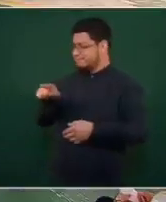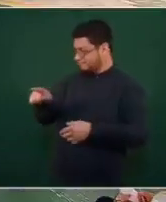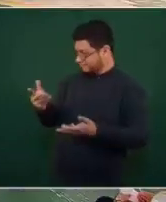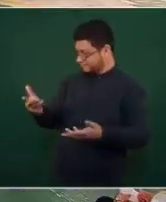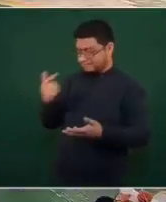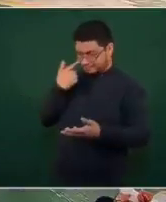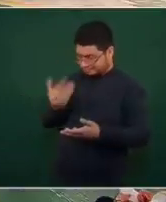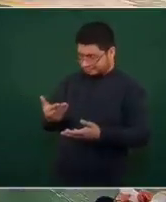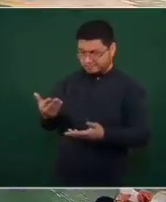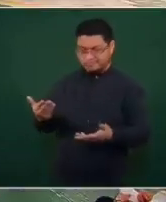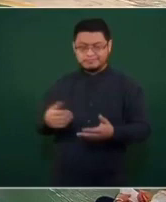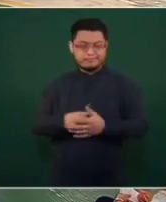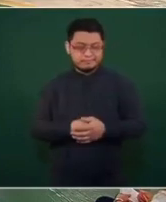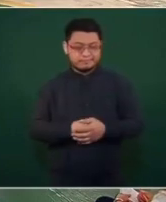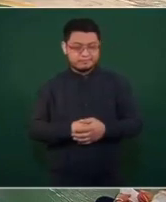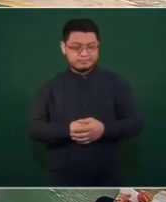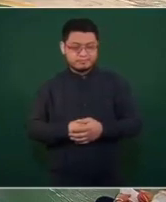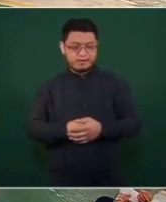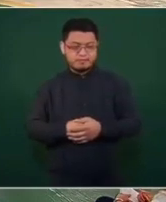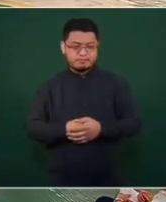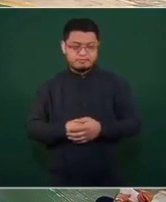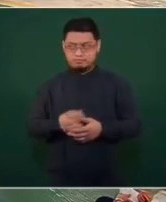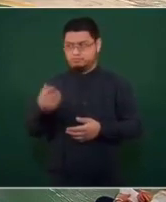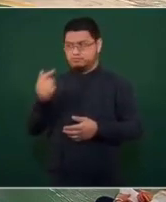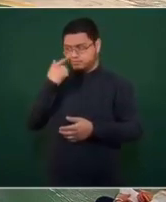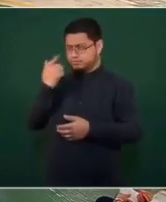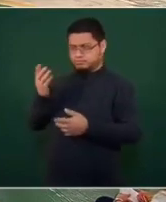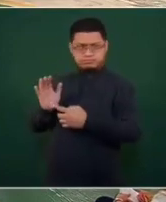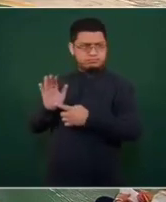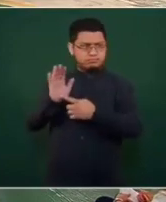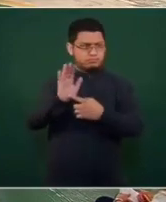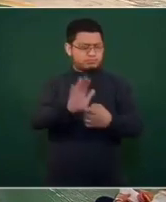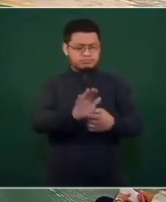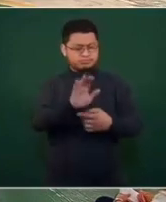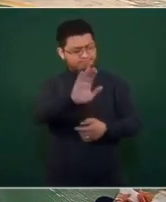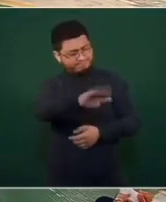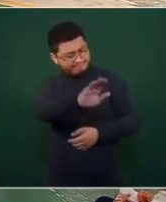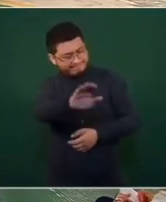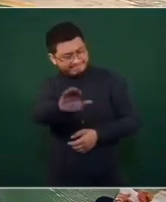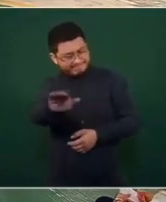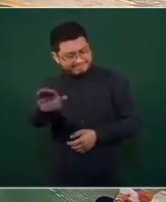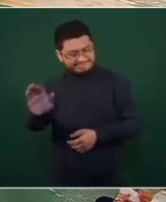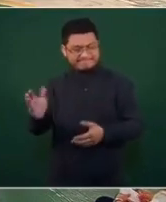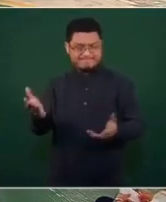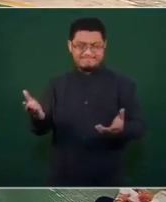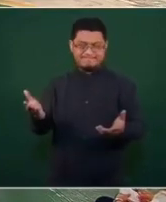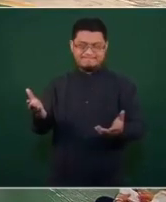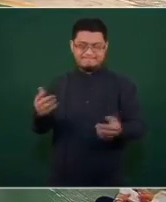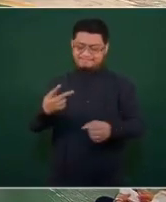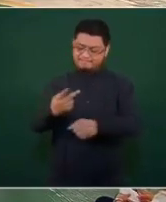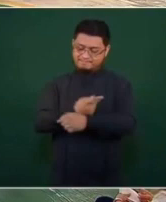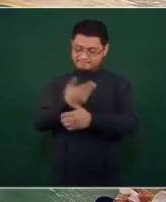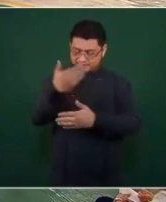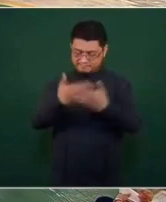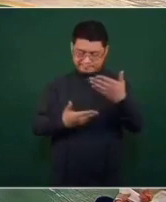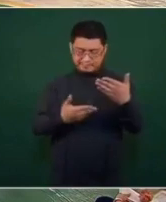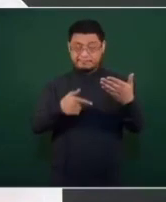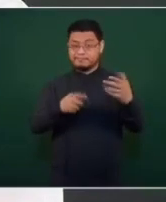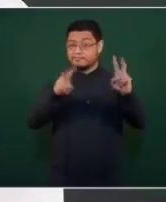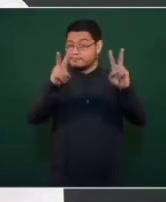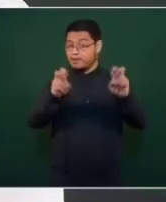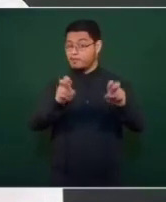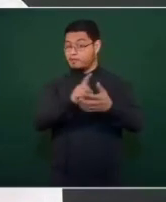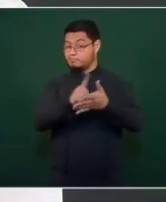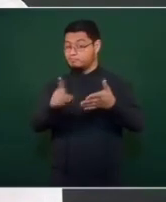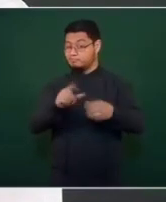para que también vayamos todos sabiendo de cómo funciona el derecho de